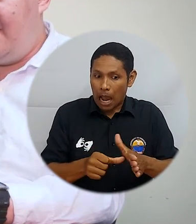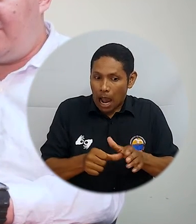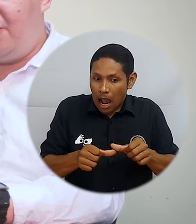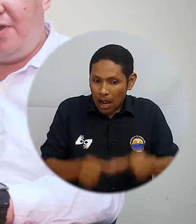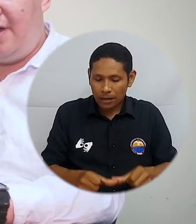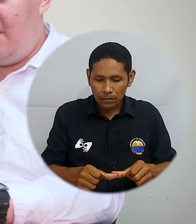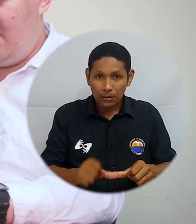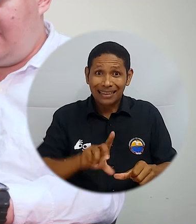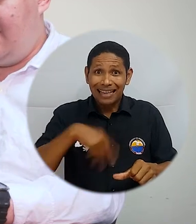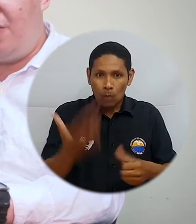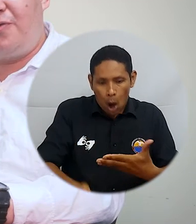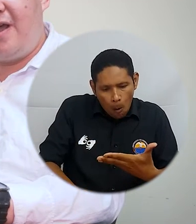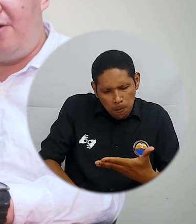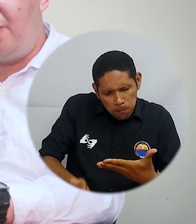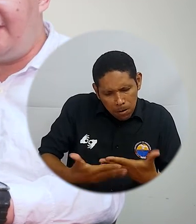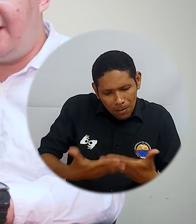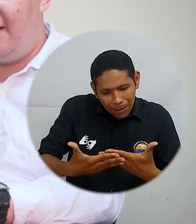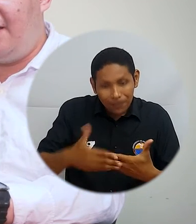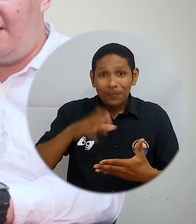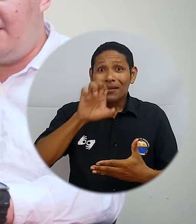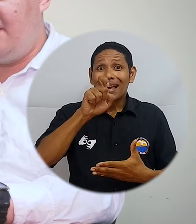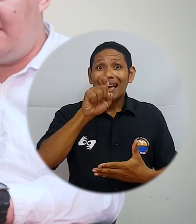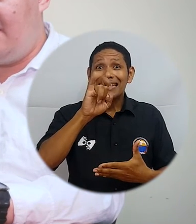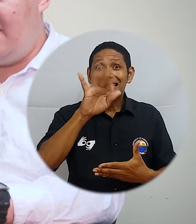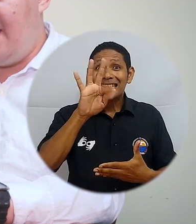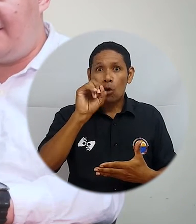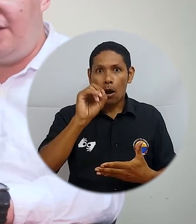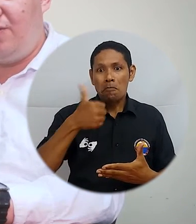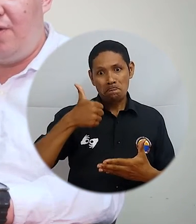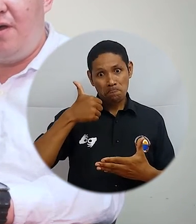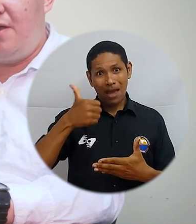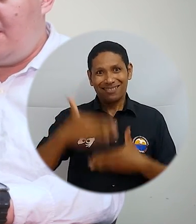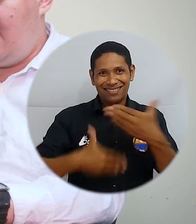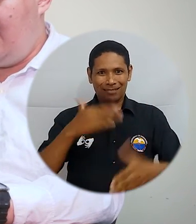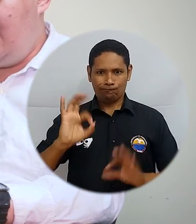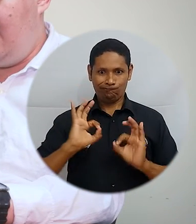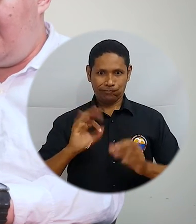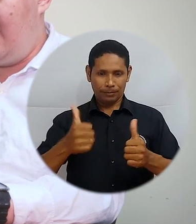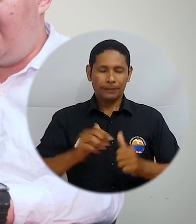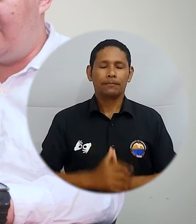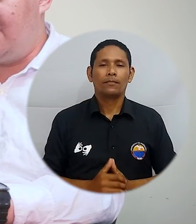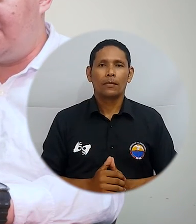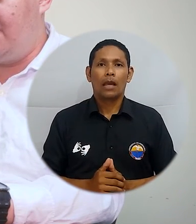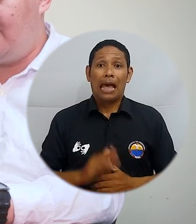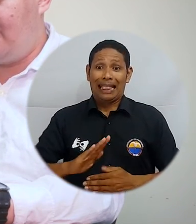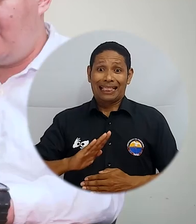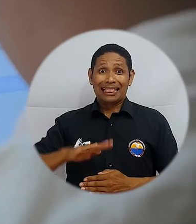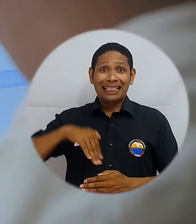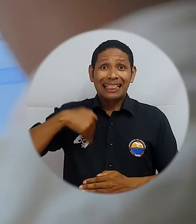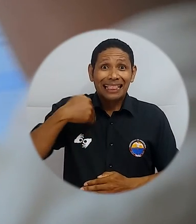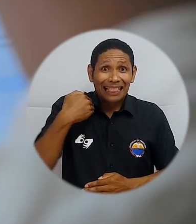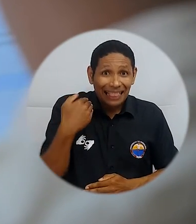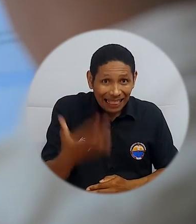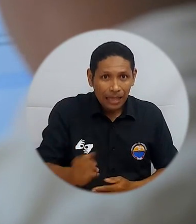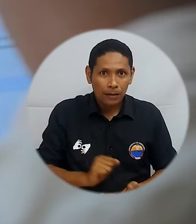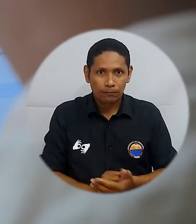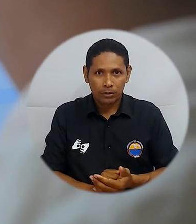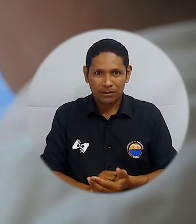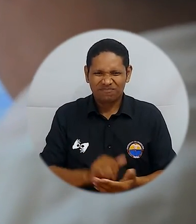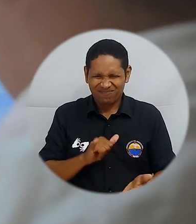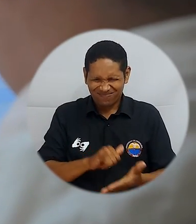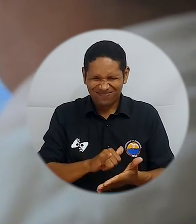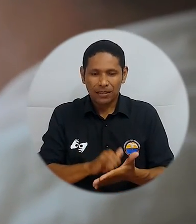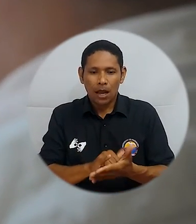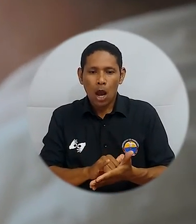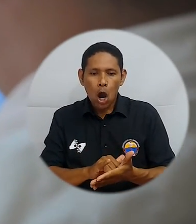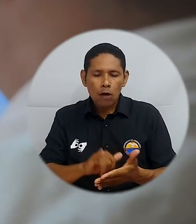contraseña electrónica se encontrará un mensaje de éxito en el proceso. Posteriormente